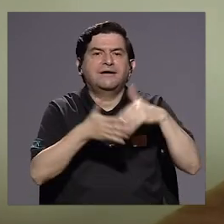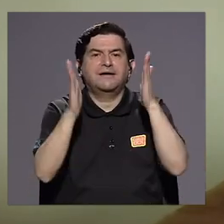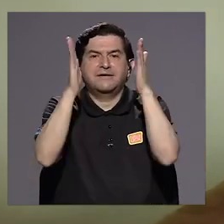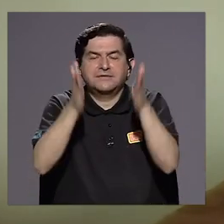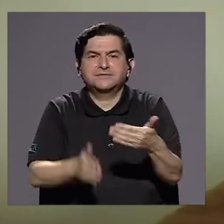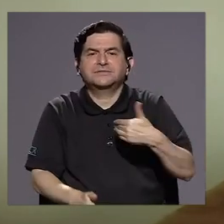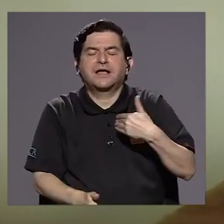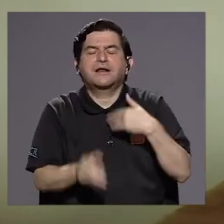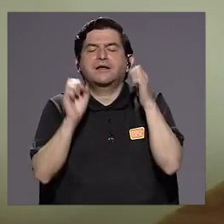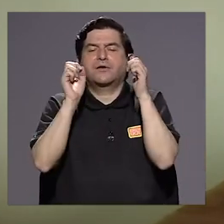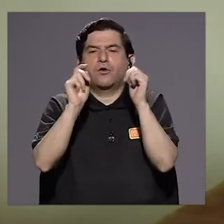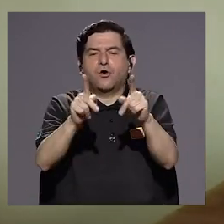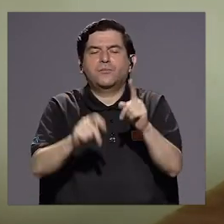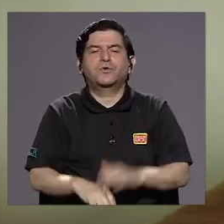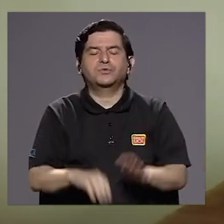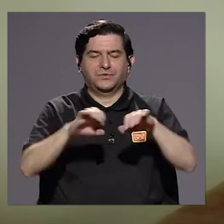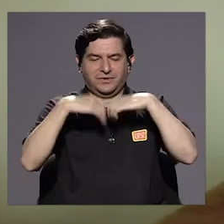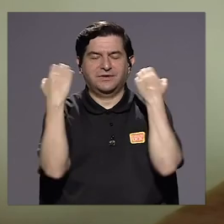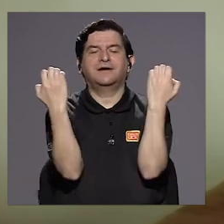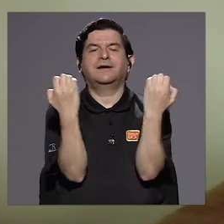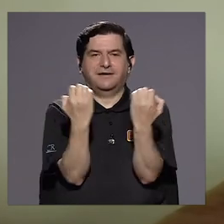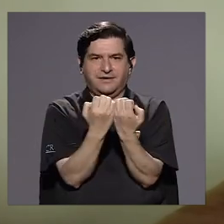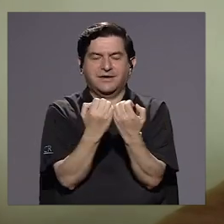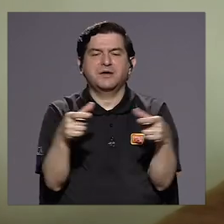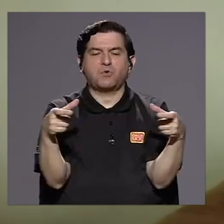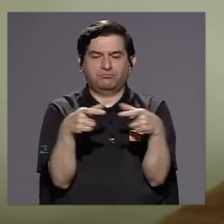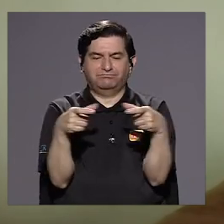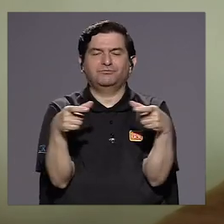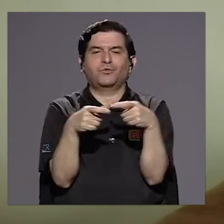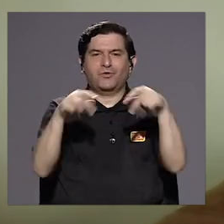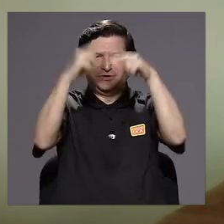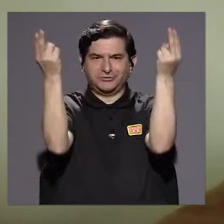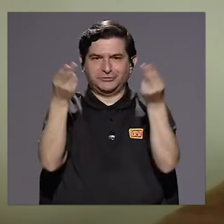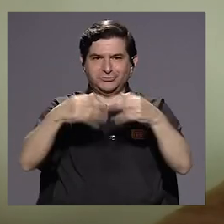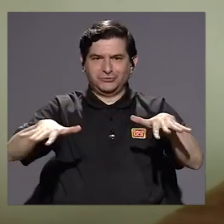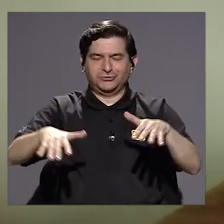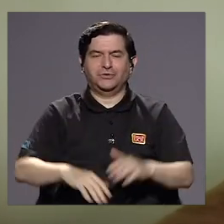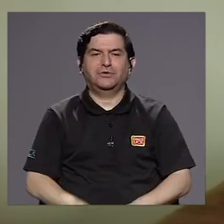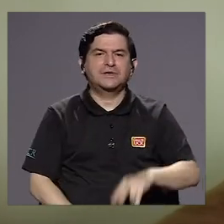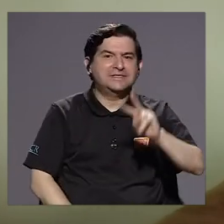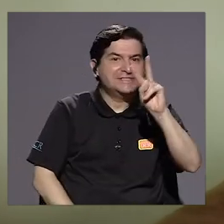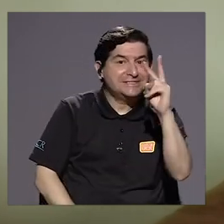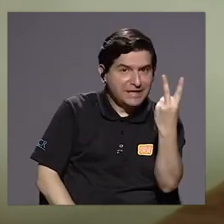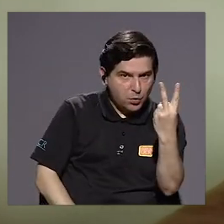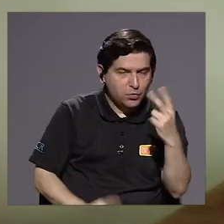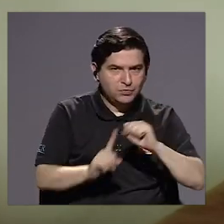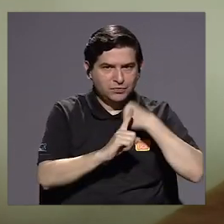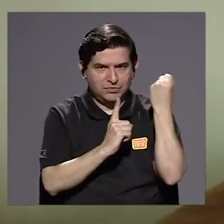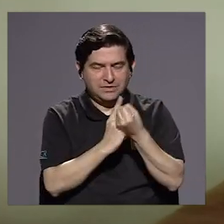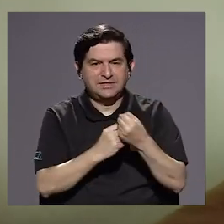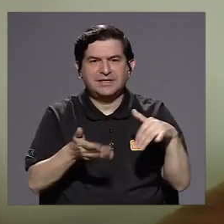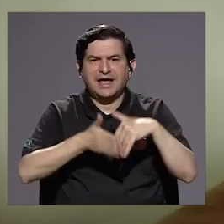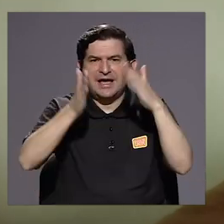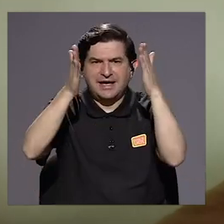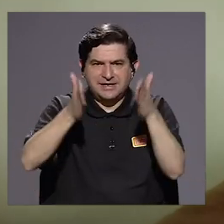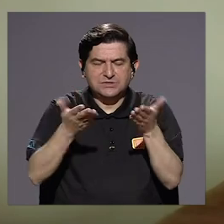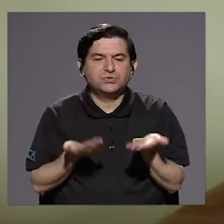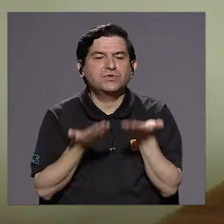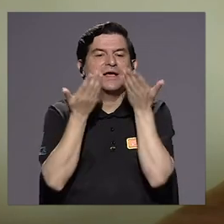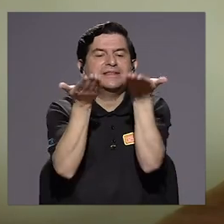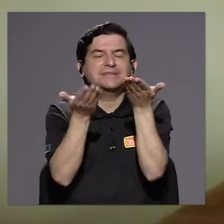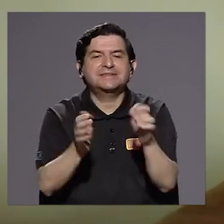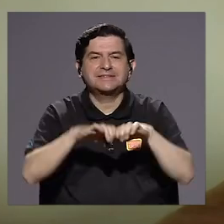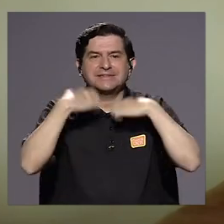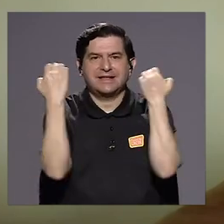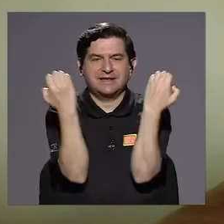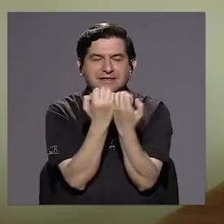que tienen la posibilidad de tener equipo y tener conectividad. Un segundo escenario de estudiantes que les dotamos de equipo,